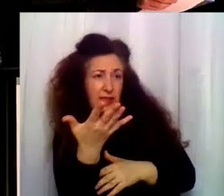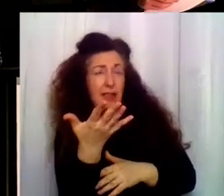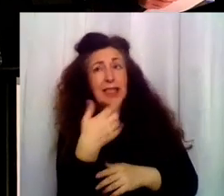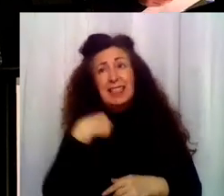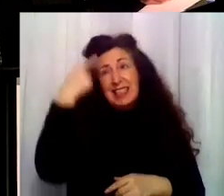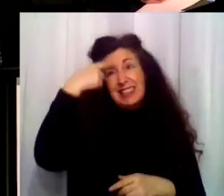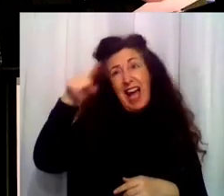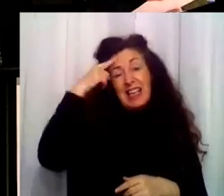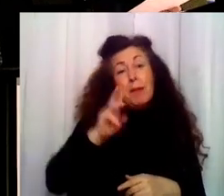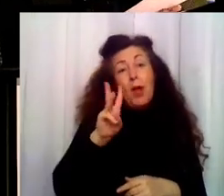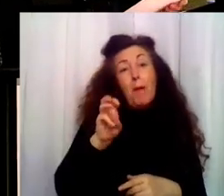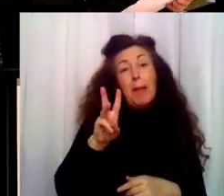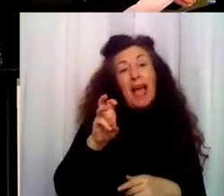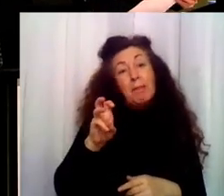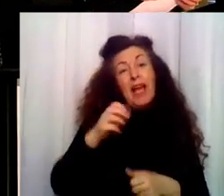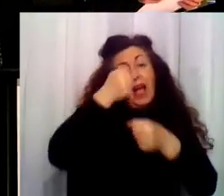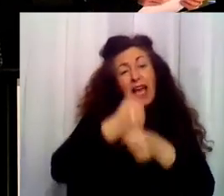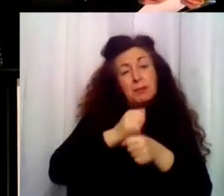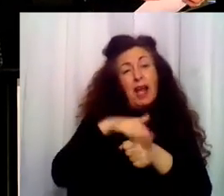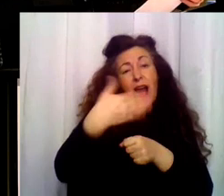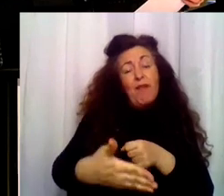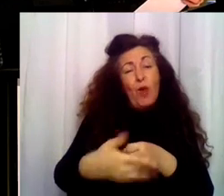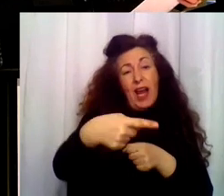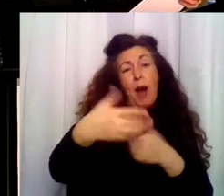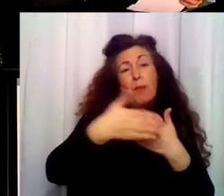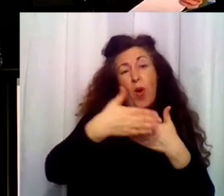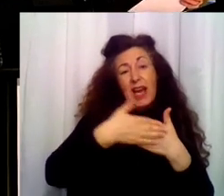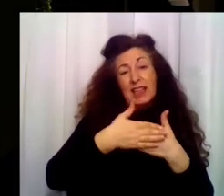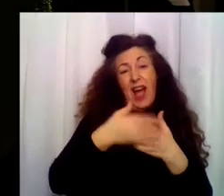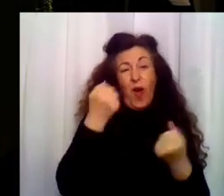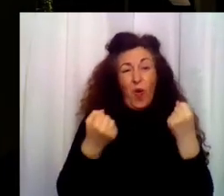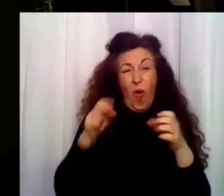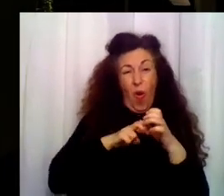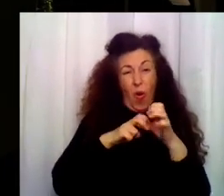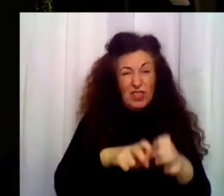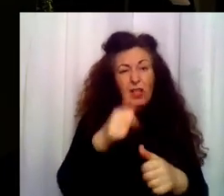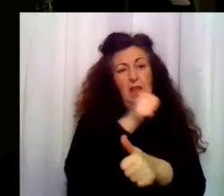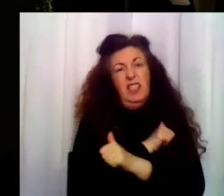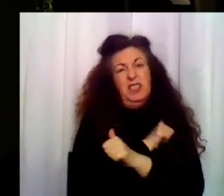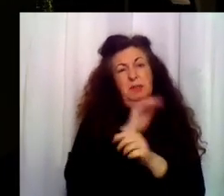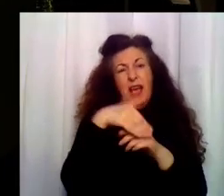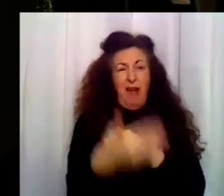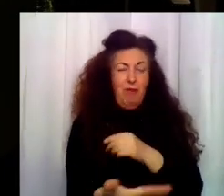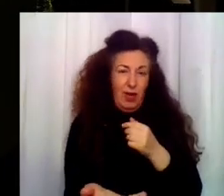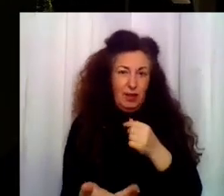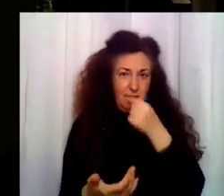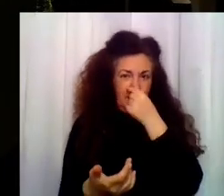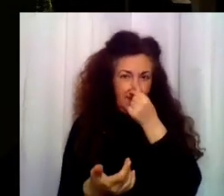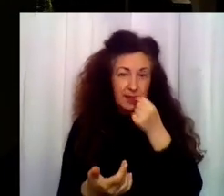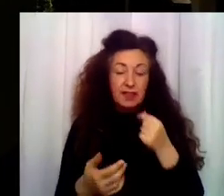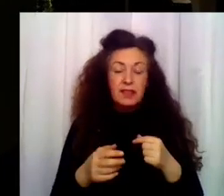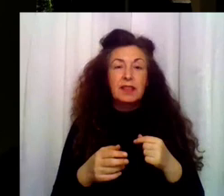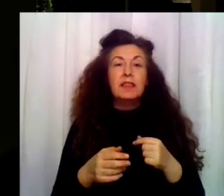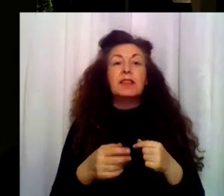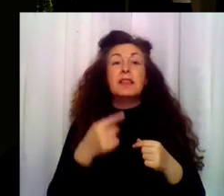y está ahí con Ulises en la puerta, esperándome. Pues nada, hijo. Eh, oye, borra lo que haya. ¿Dónde? Es que tengo algunos